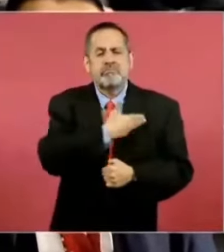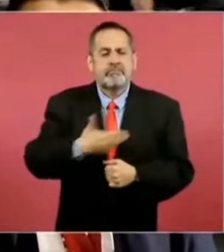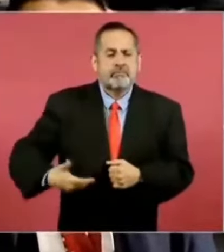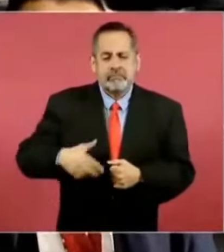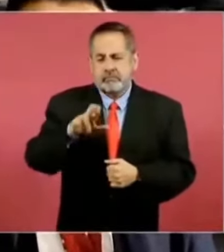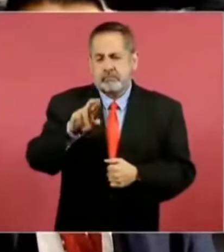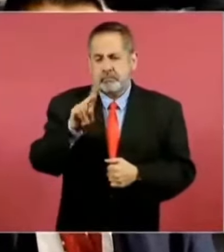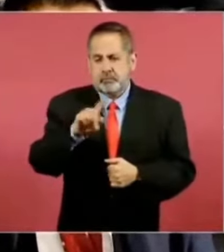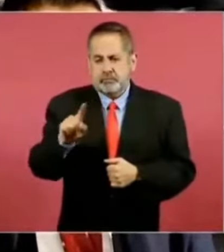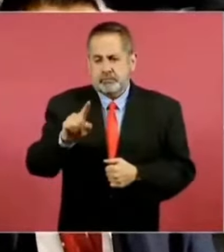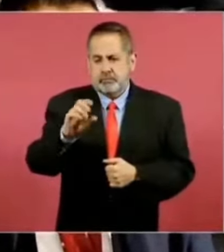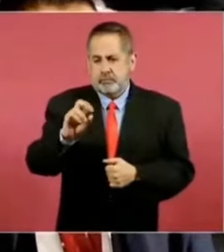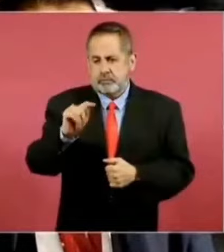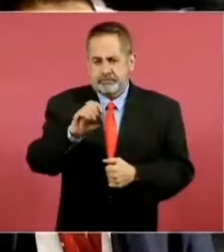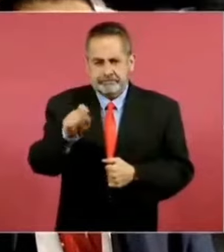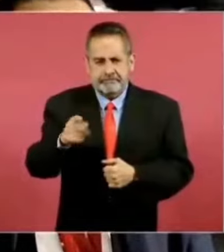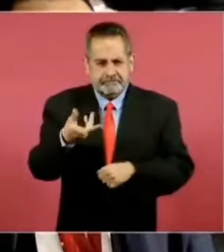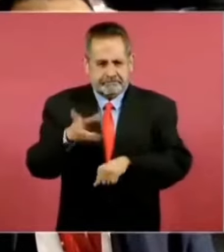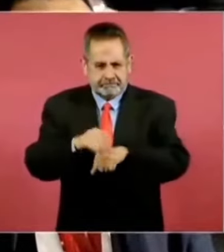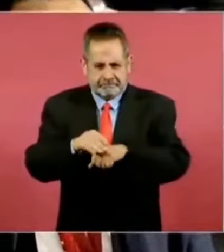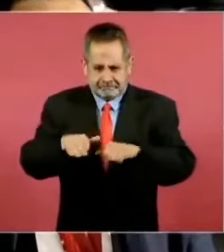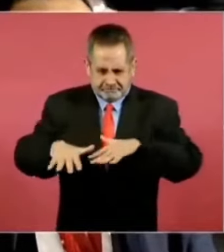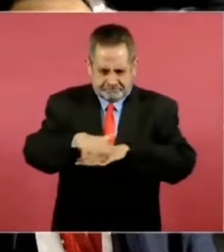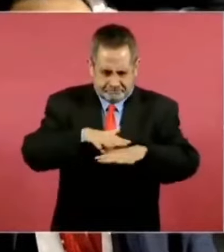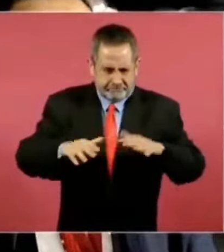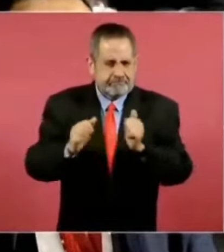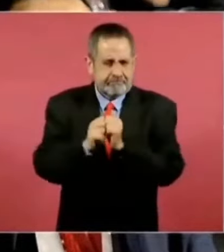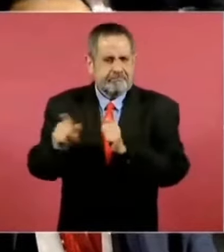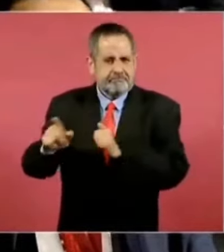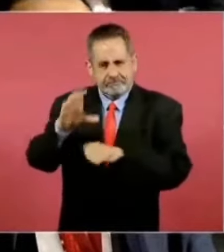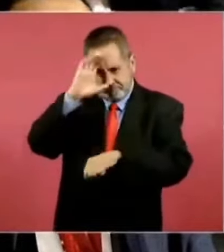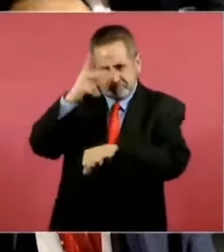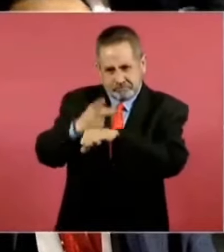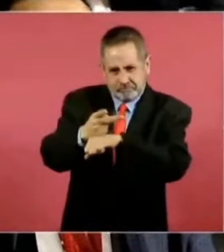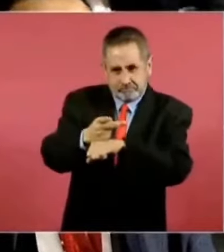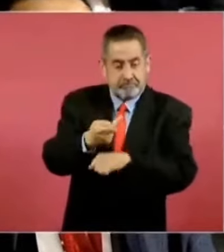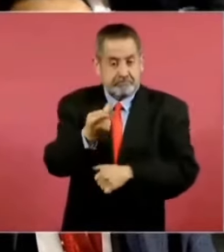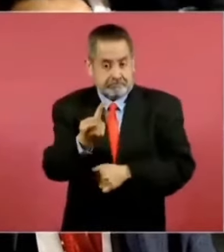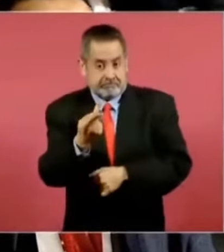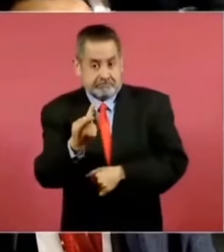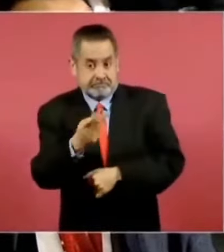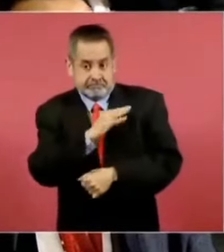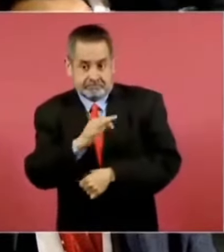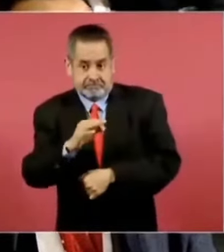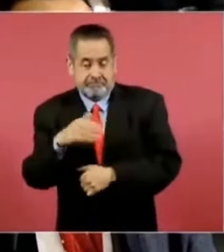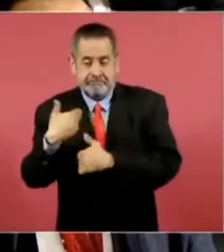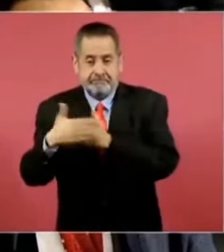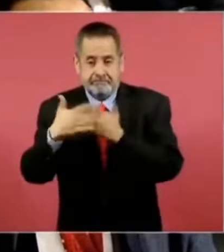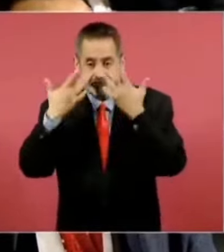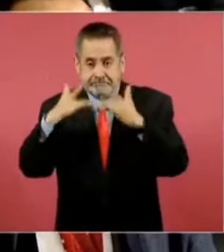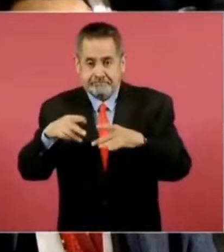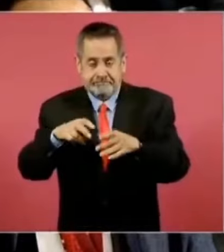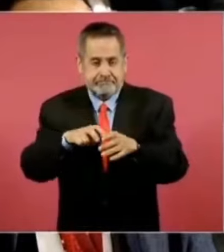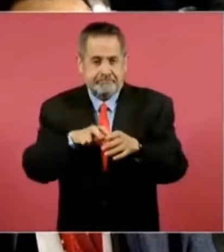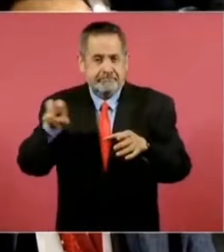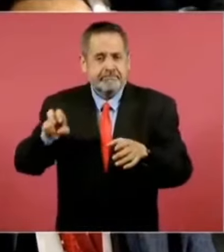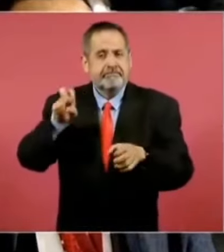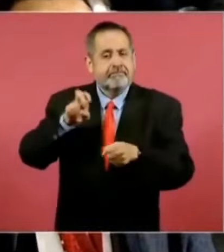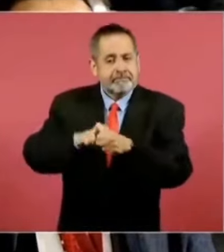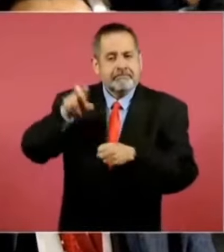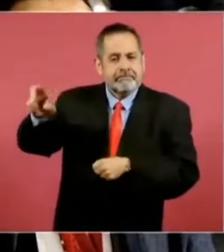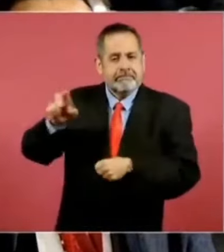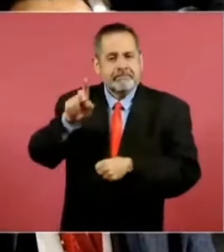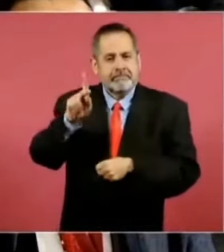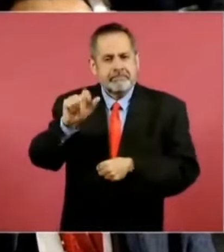compadre jugar dominó con él, permitiría ahora en su retiro, allá en Palenque,